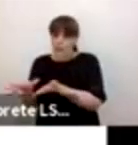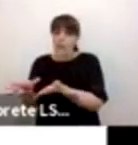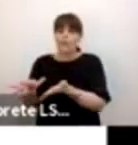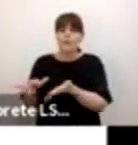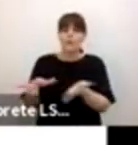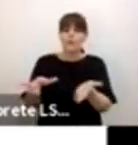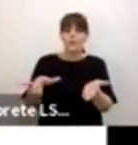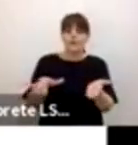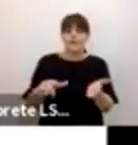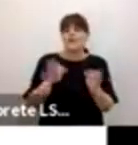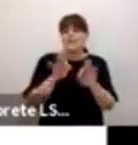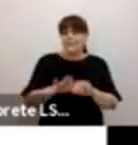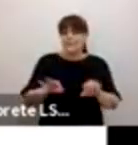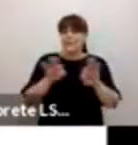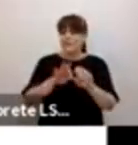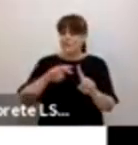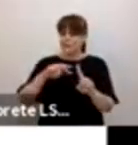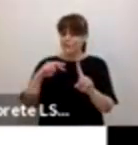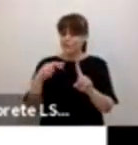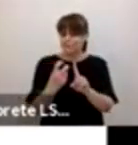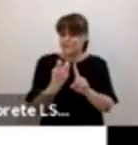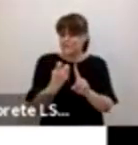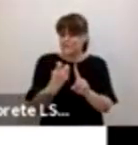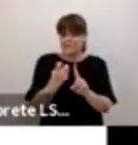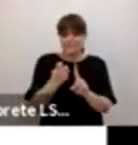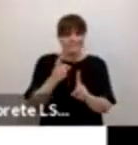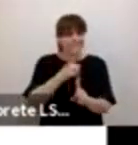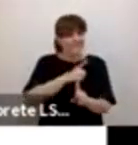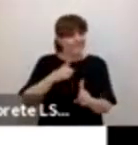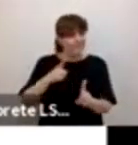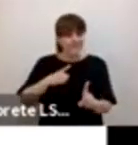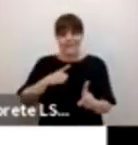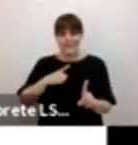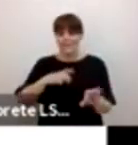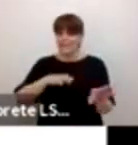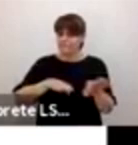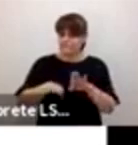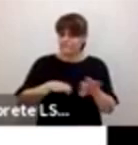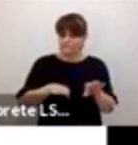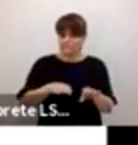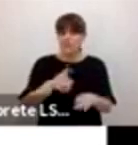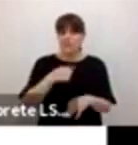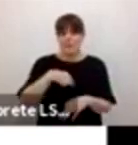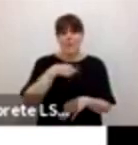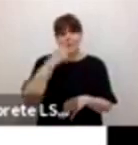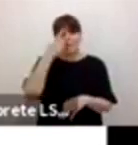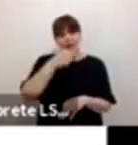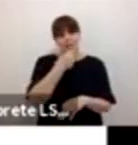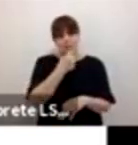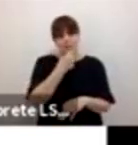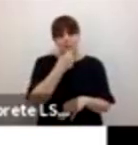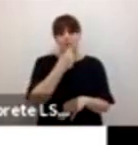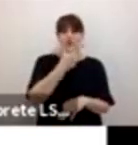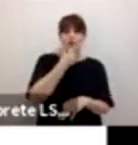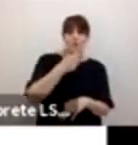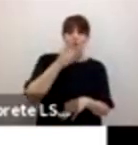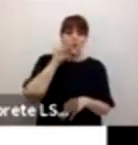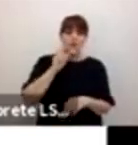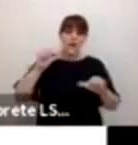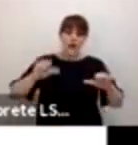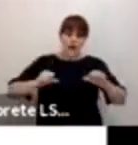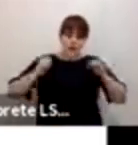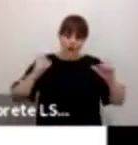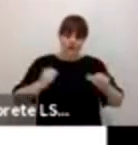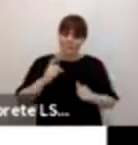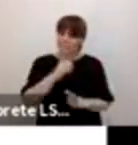esta visión. Eso es una tarea pendiente y eso se lo debemos a los niños y a las niñas y adolescentes de México si